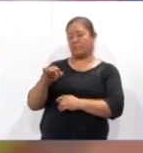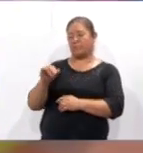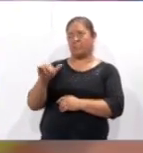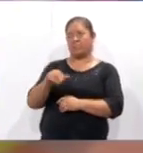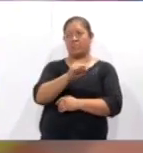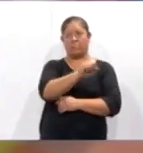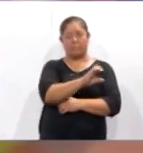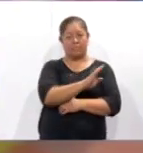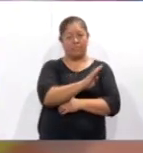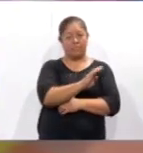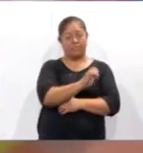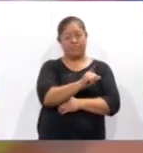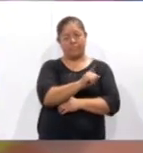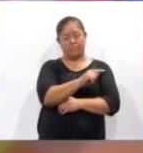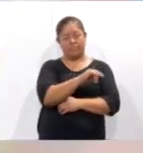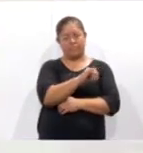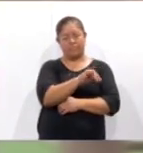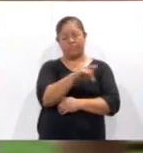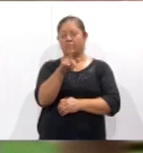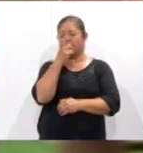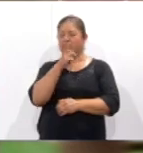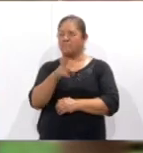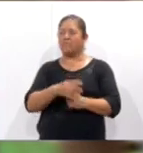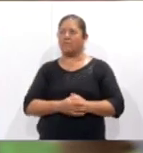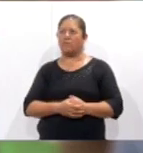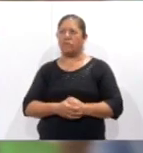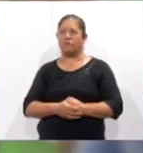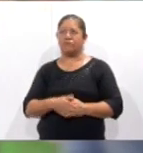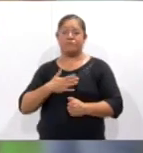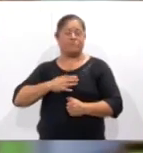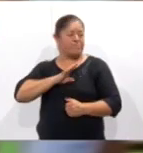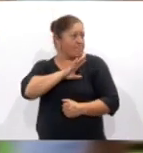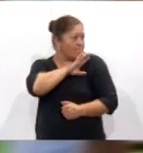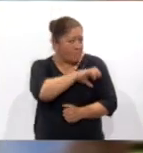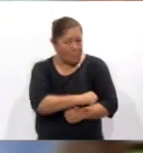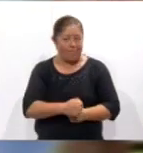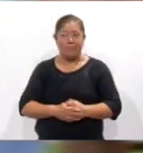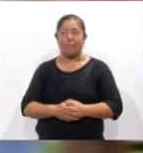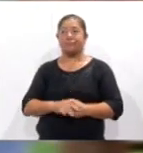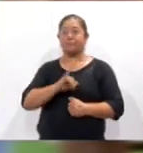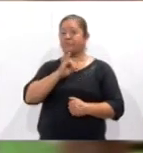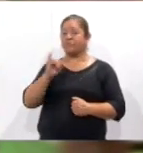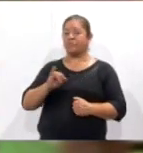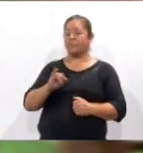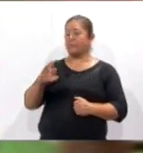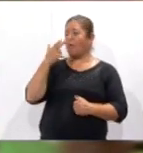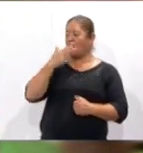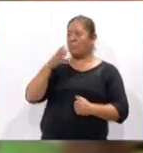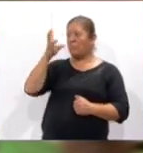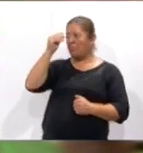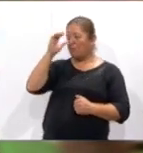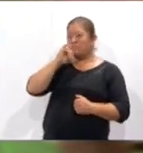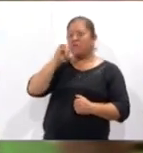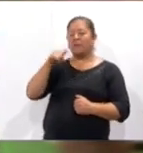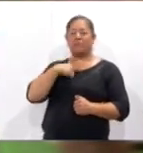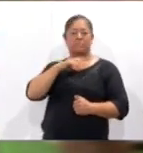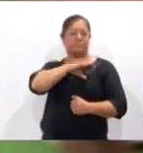su deseo para aprender más de la lengua náhuatl. Me encantó muchísimo, porque nunca habíamos aprendido náhuatl, me encantó muchísimo. ¿Qué aprendiste?